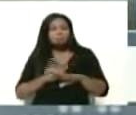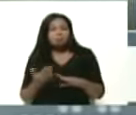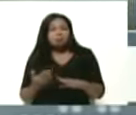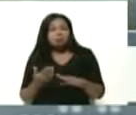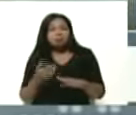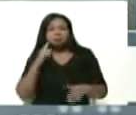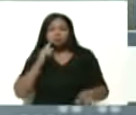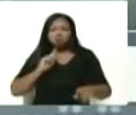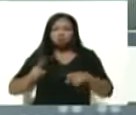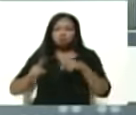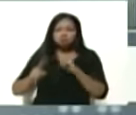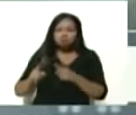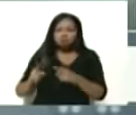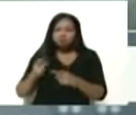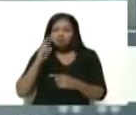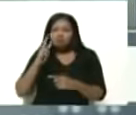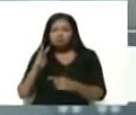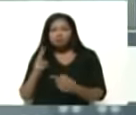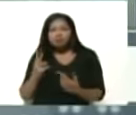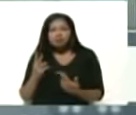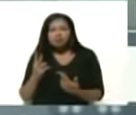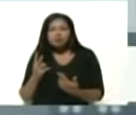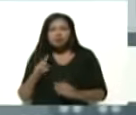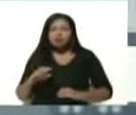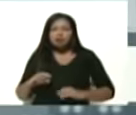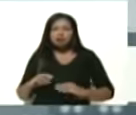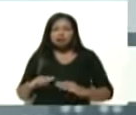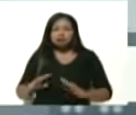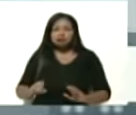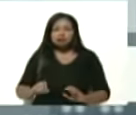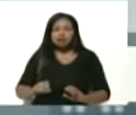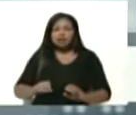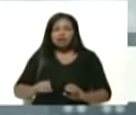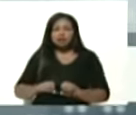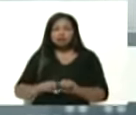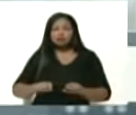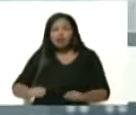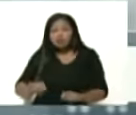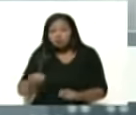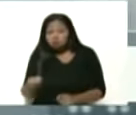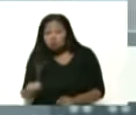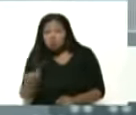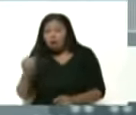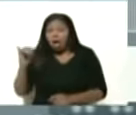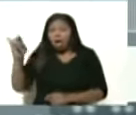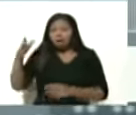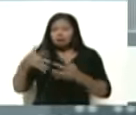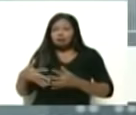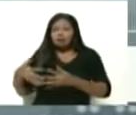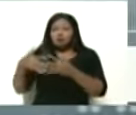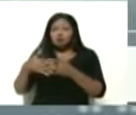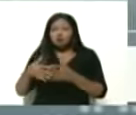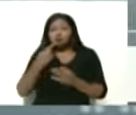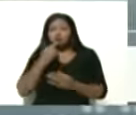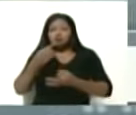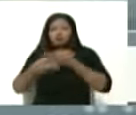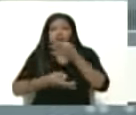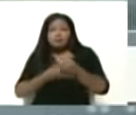propósito del bloqueo criminal, de la arrogancia imperialista que usted menciona.